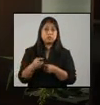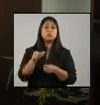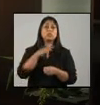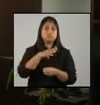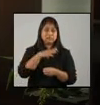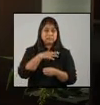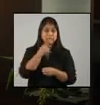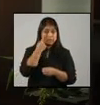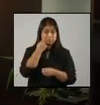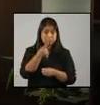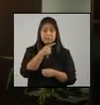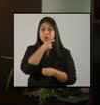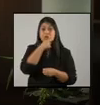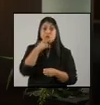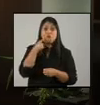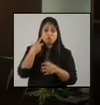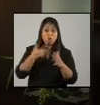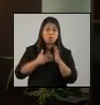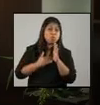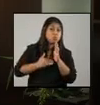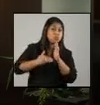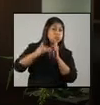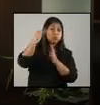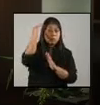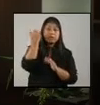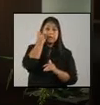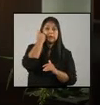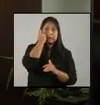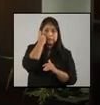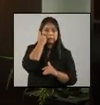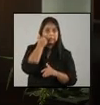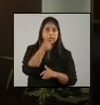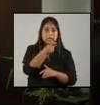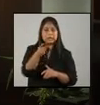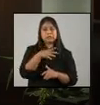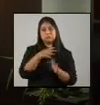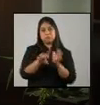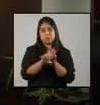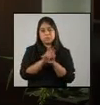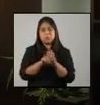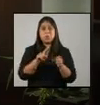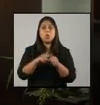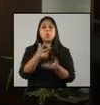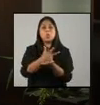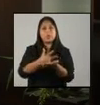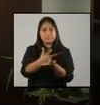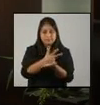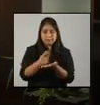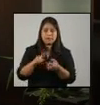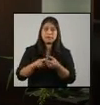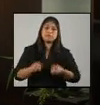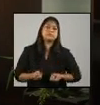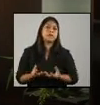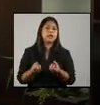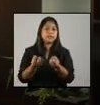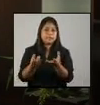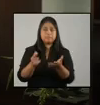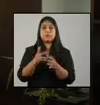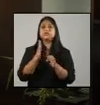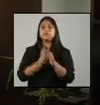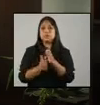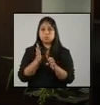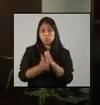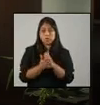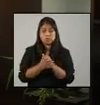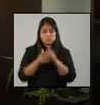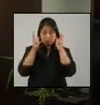se mira que la curva ha aumentado desproporcionadamente siendo estos Guatemala, Zacatepeque, Escuintla,